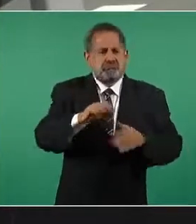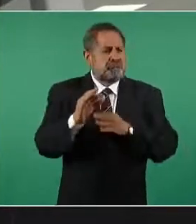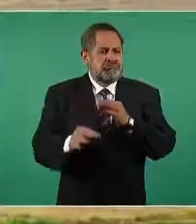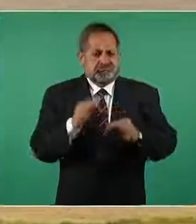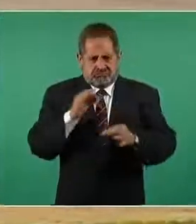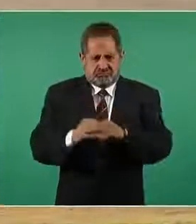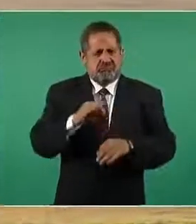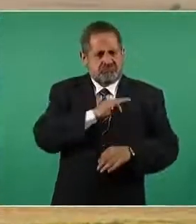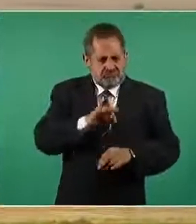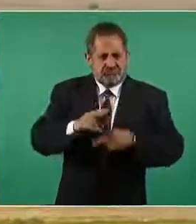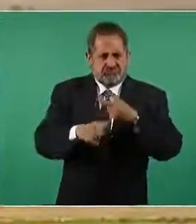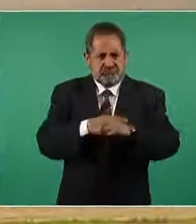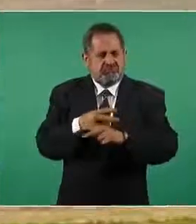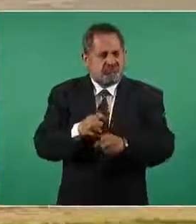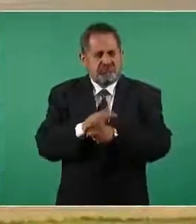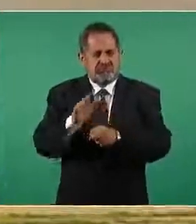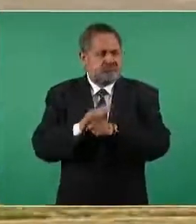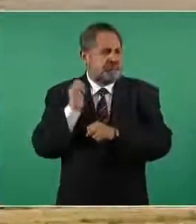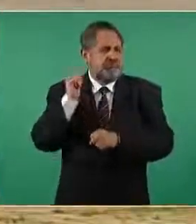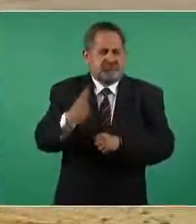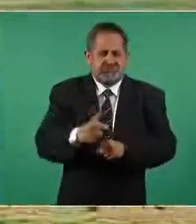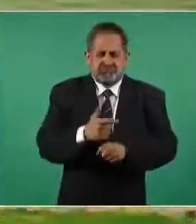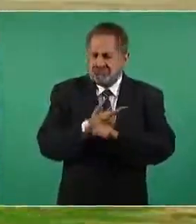para poder operar cualquier tipo de avión